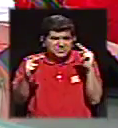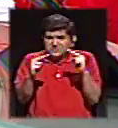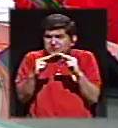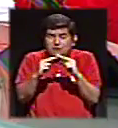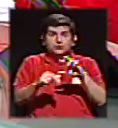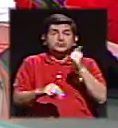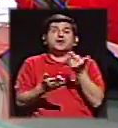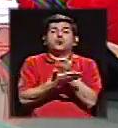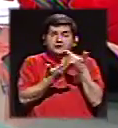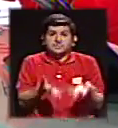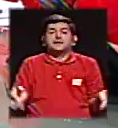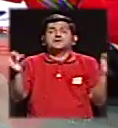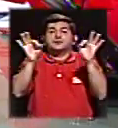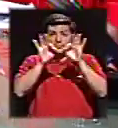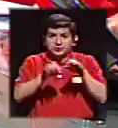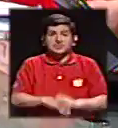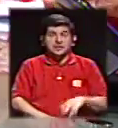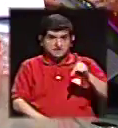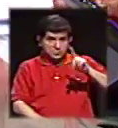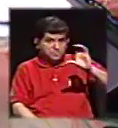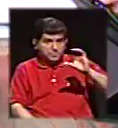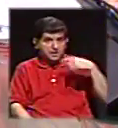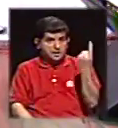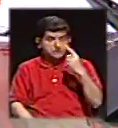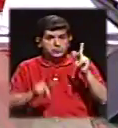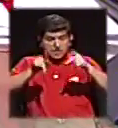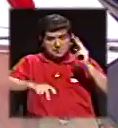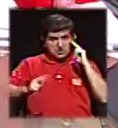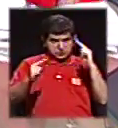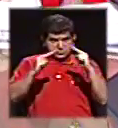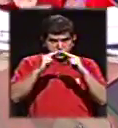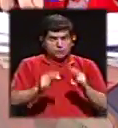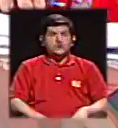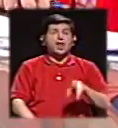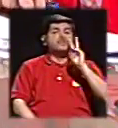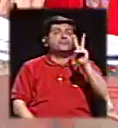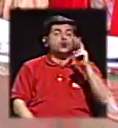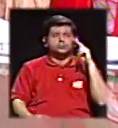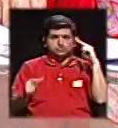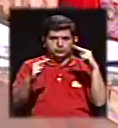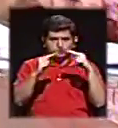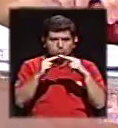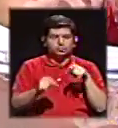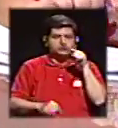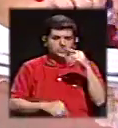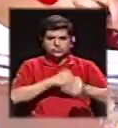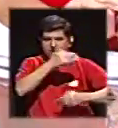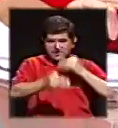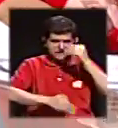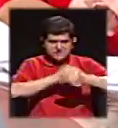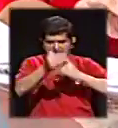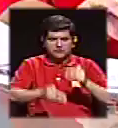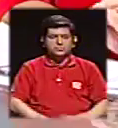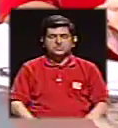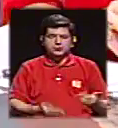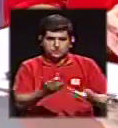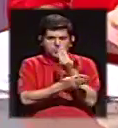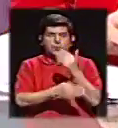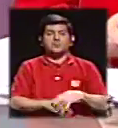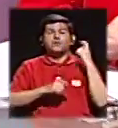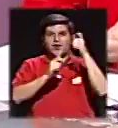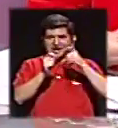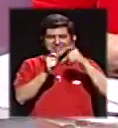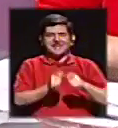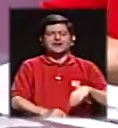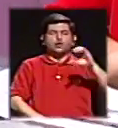y eso es otro dato interesante, Doña Pilar. El único conocido, o los únicos dos conocidos de este nuevo proceso son